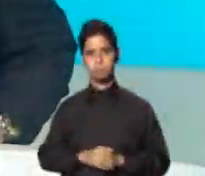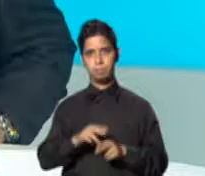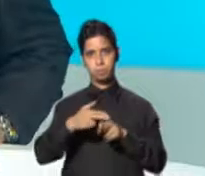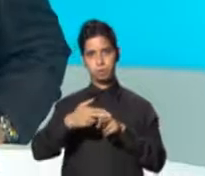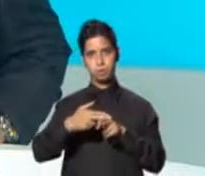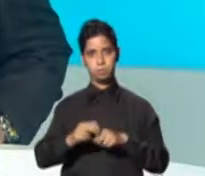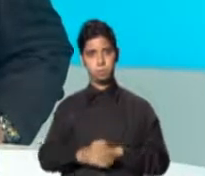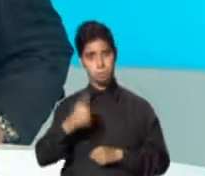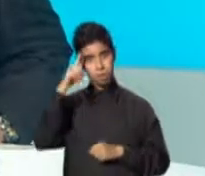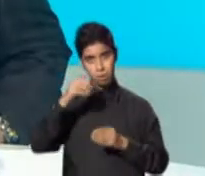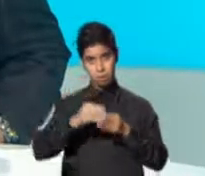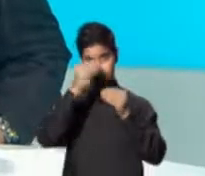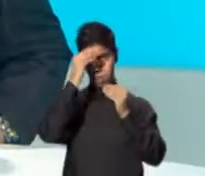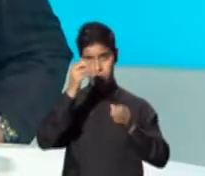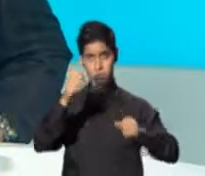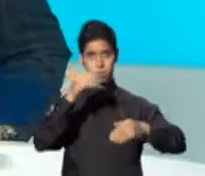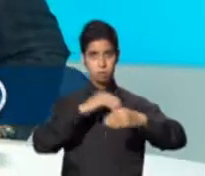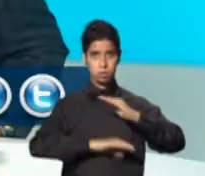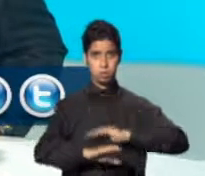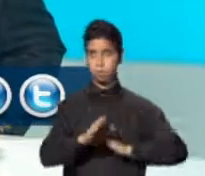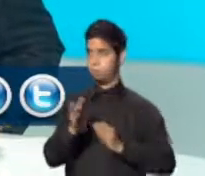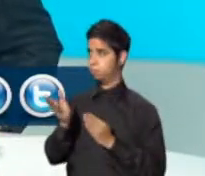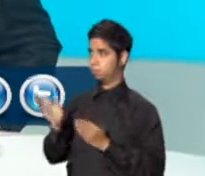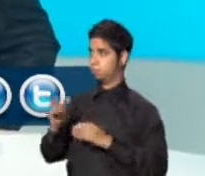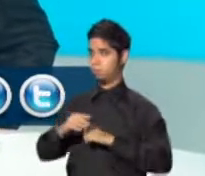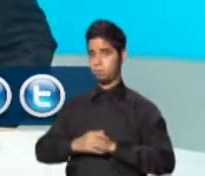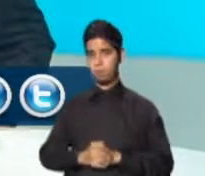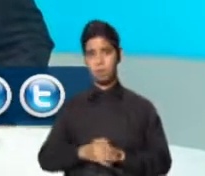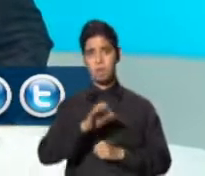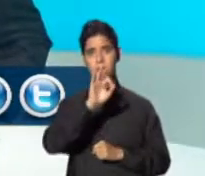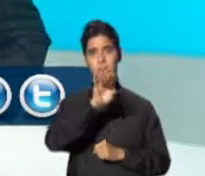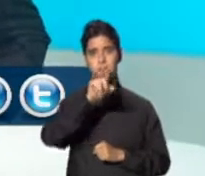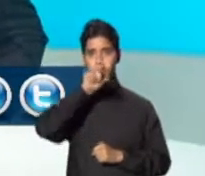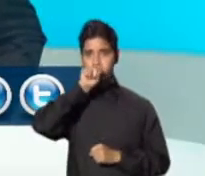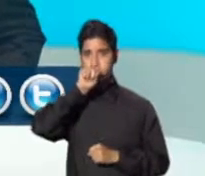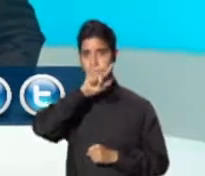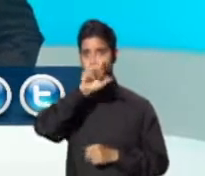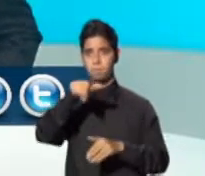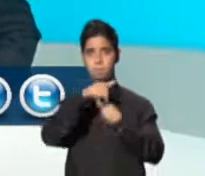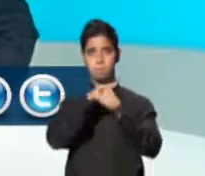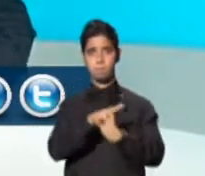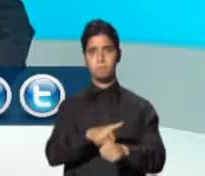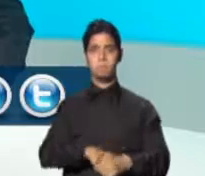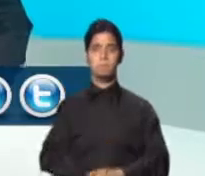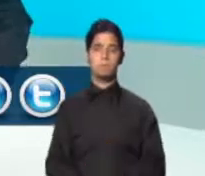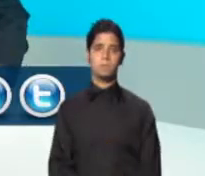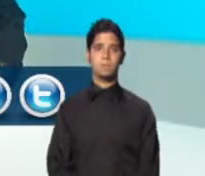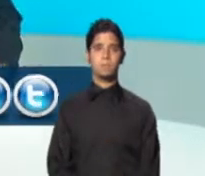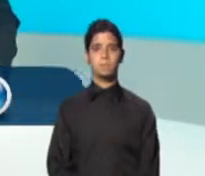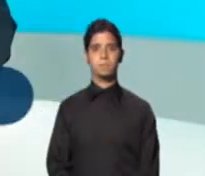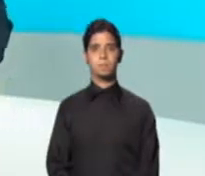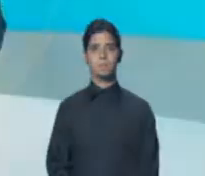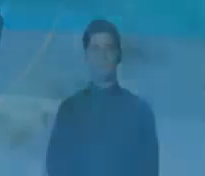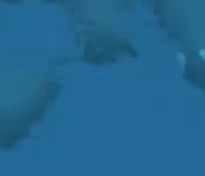Para ver estas y otras noticias visita nuestra página WPR.PR y síganos en nuestras redes en Facebook y Twitter.